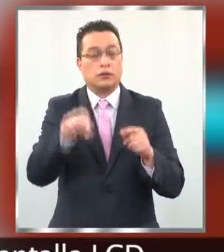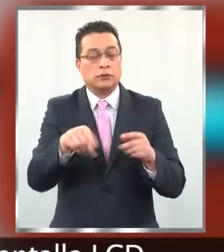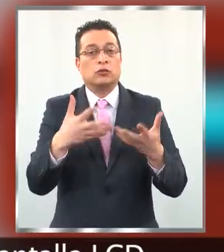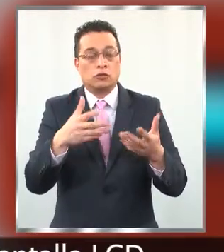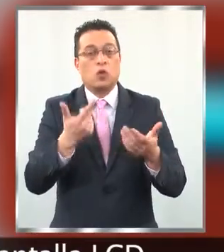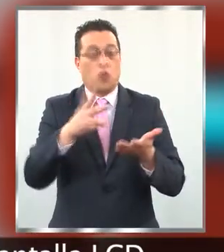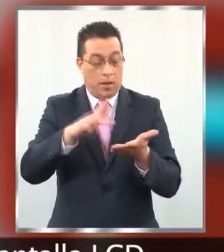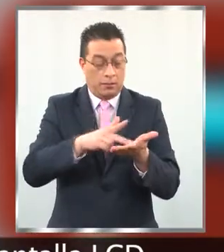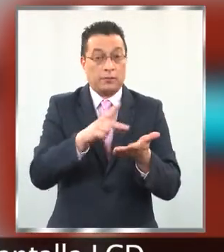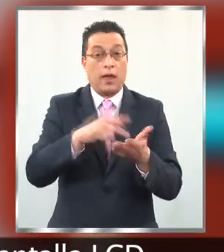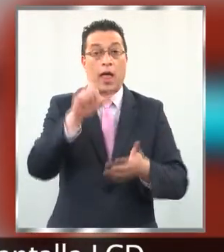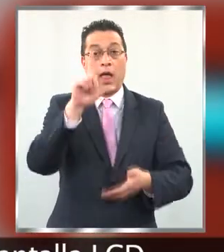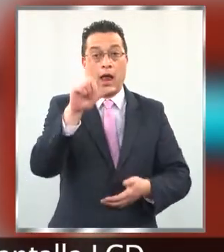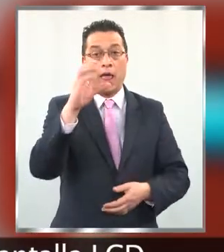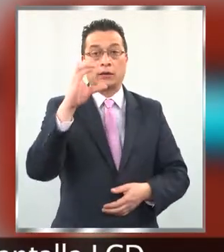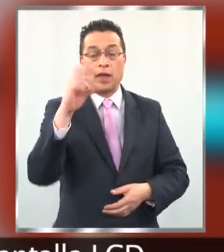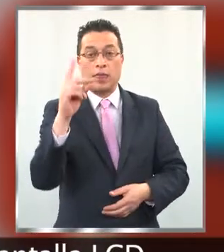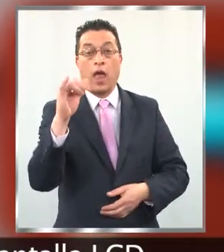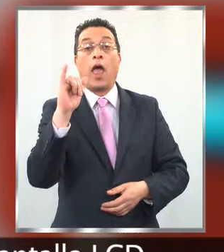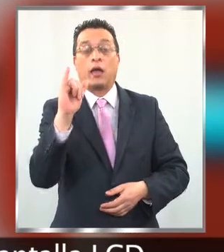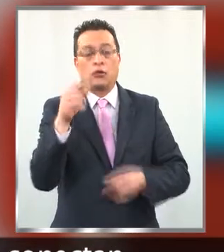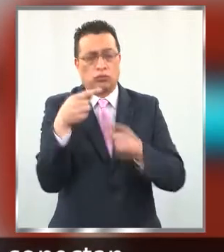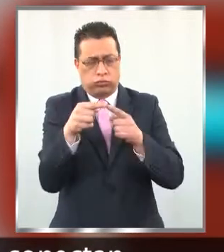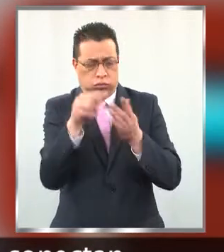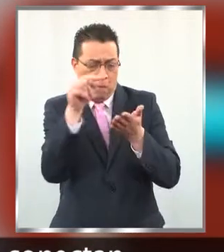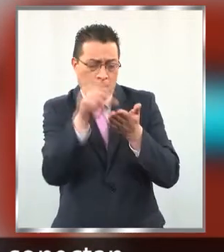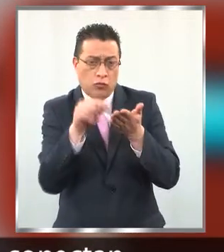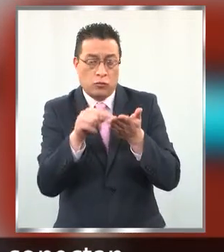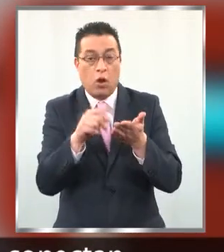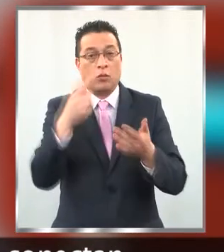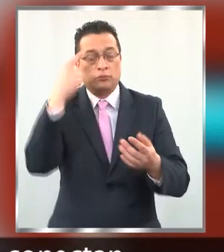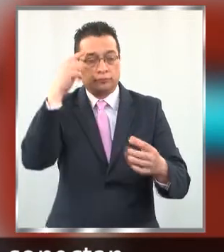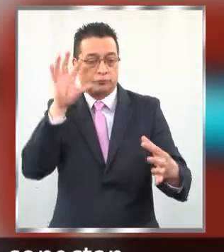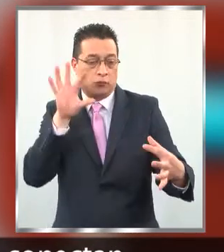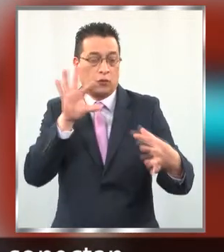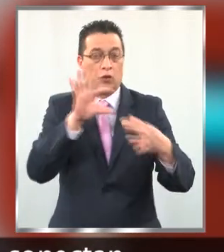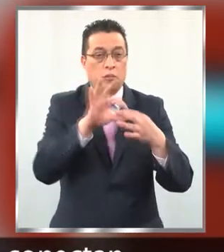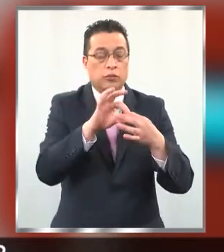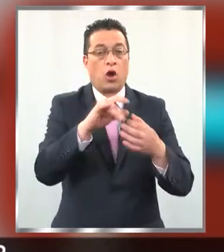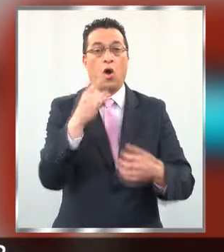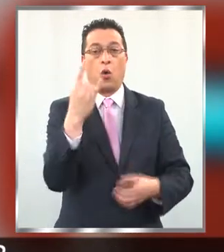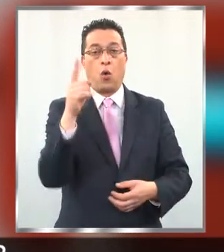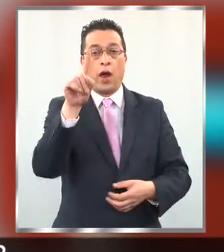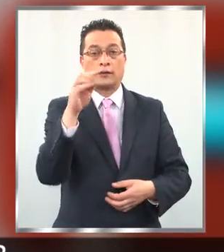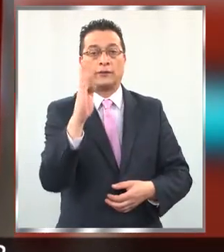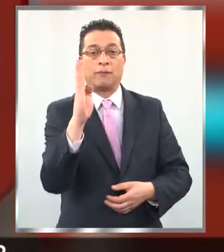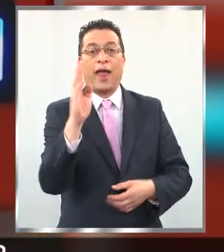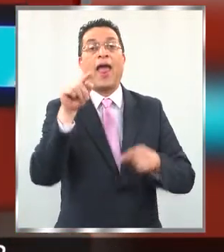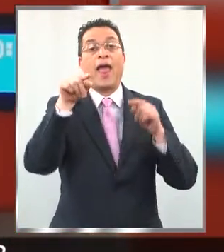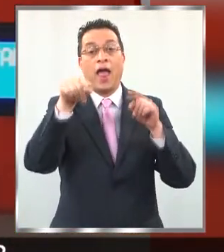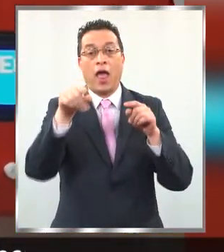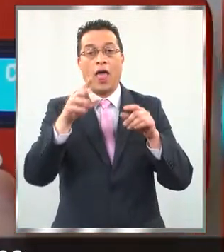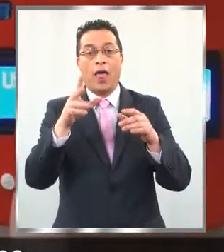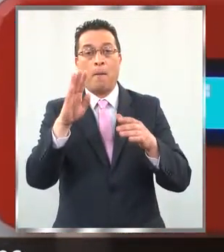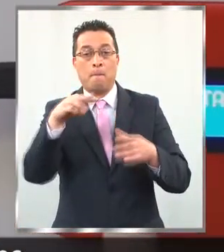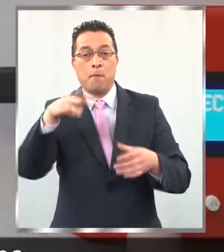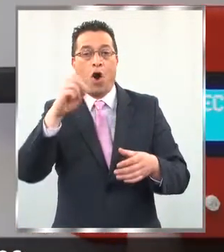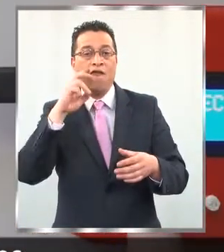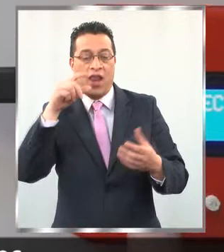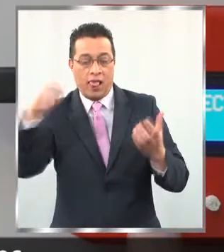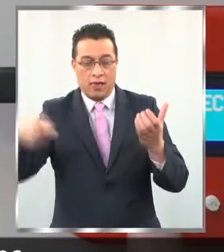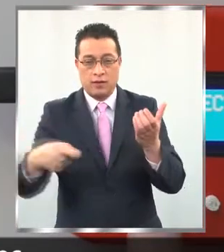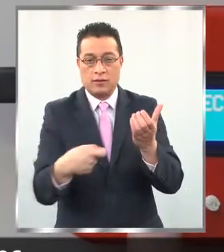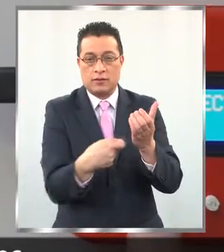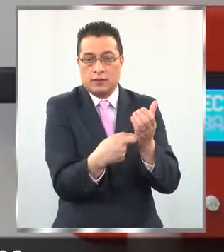Este accesorio cuenta con una pantalla LCD y una serie de botones que se conecta mediante un cable USB a los